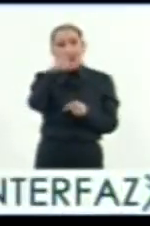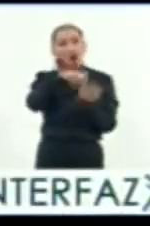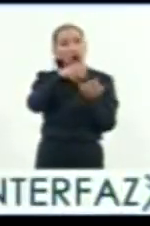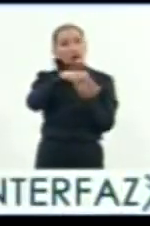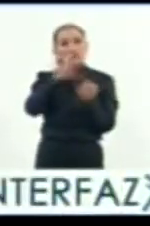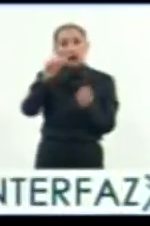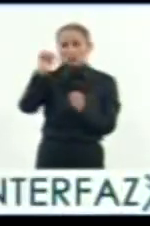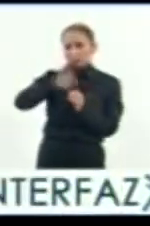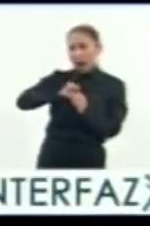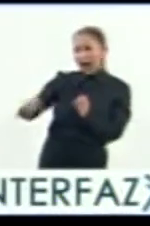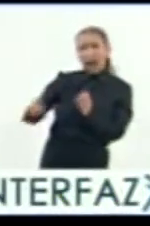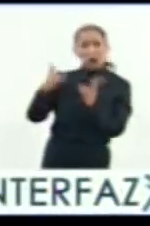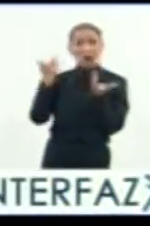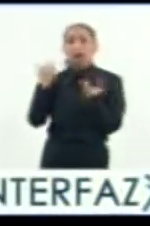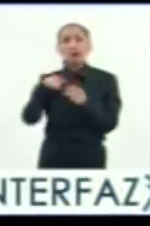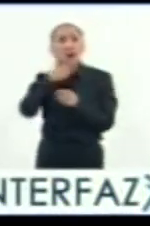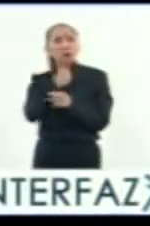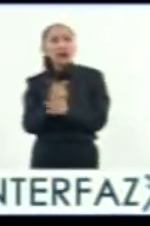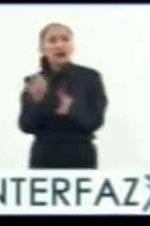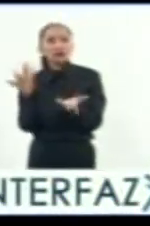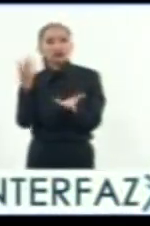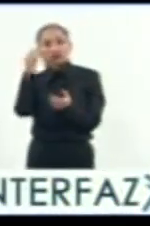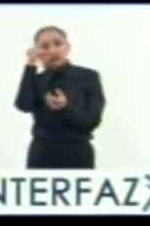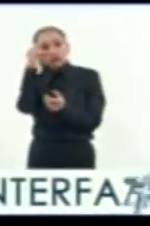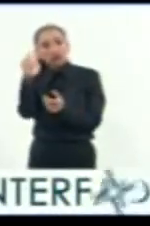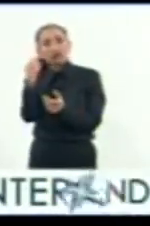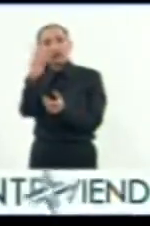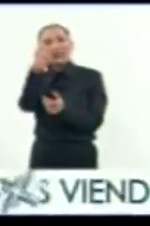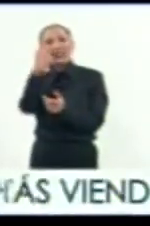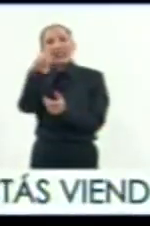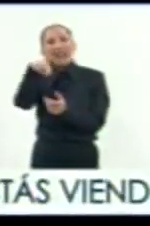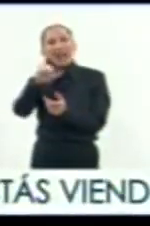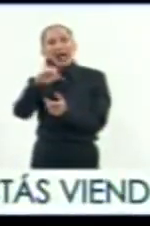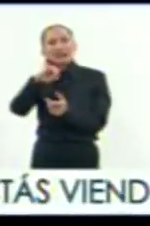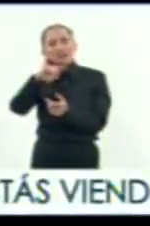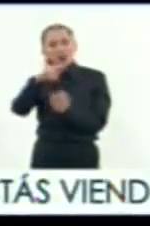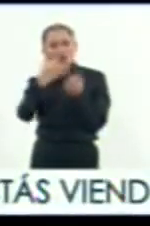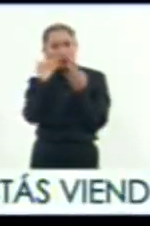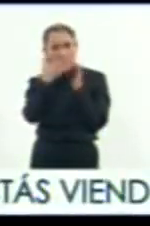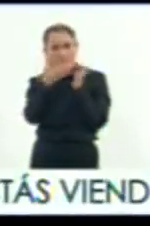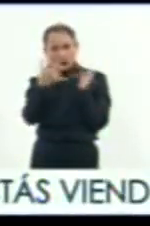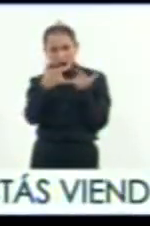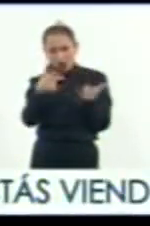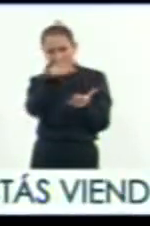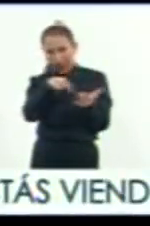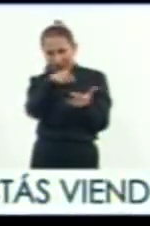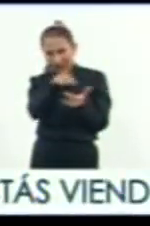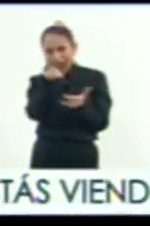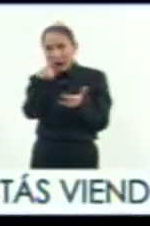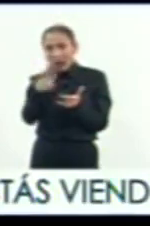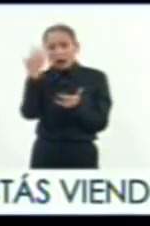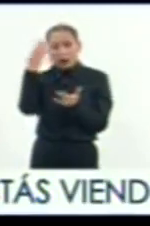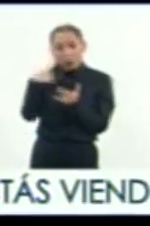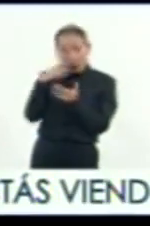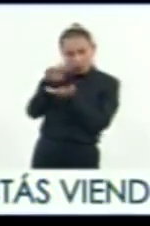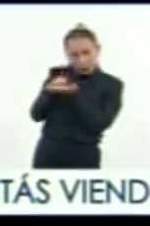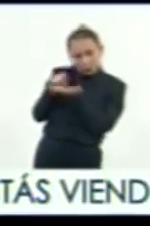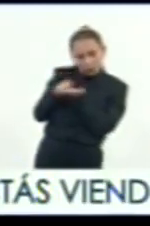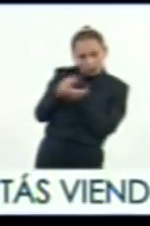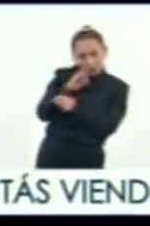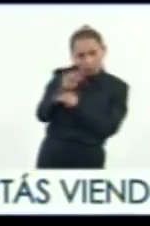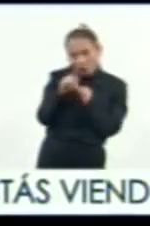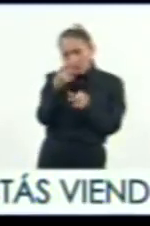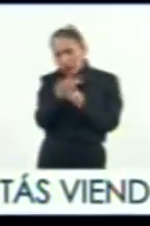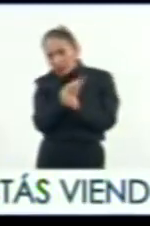es el bárbaro, es un hombre del renacimiento, y esto es importante porque vienen tomando nota de